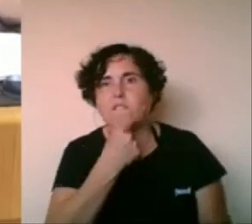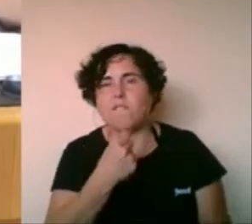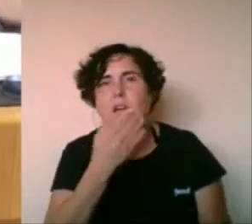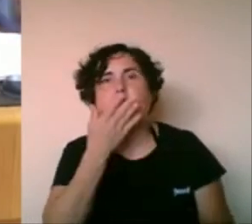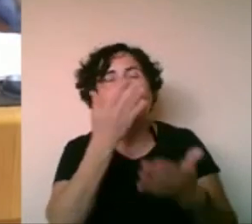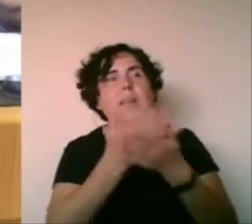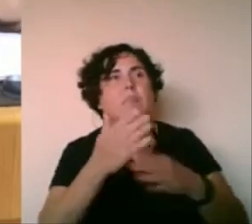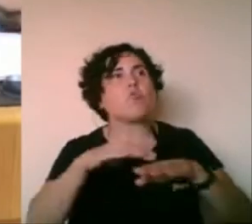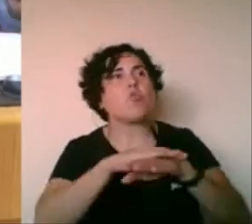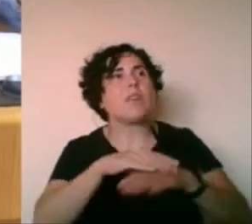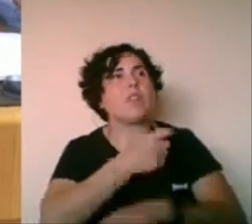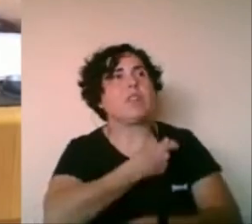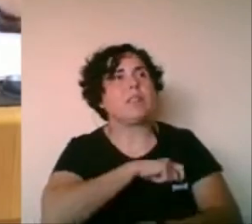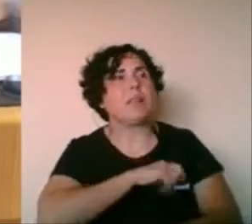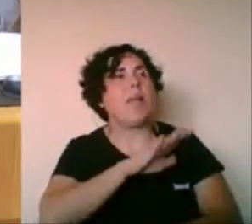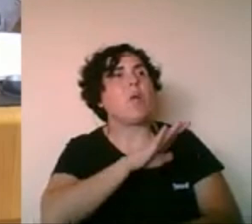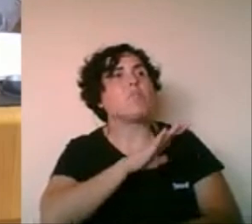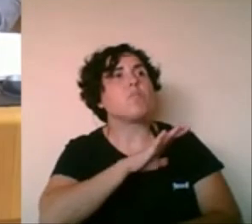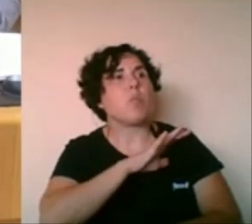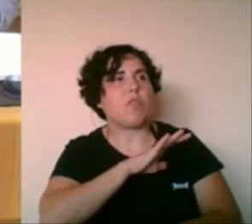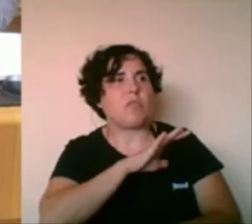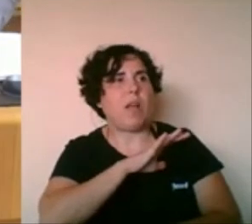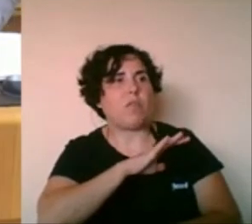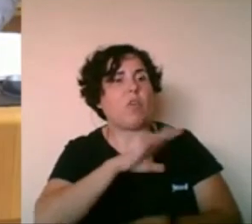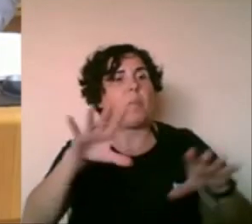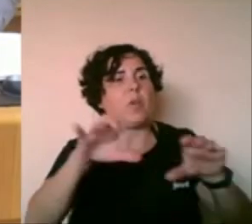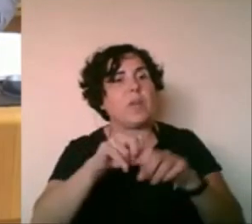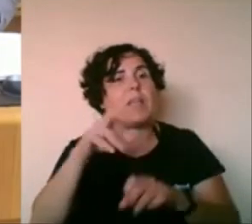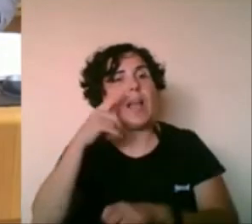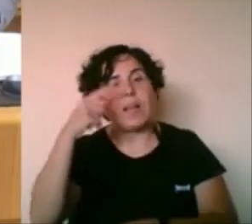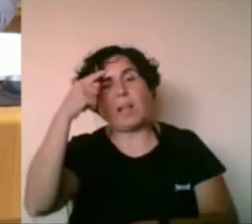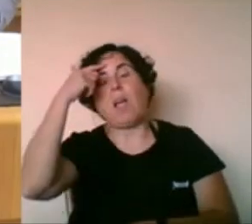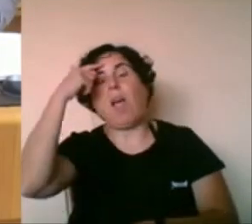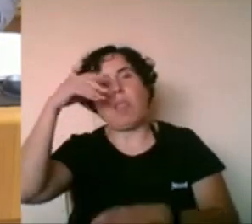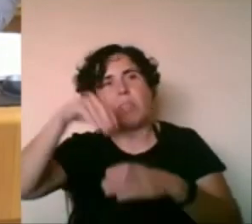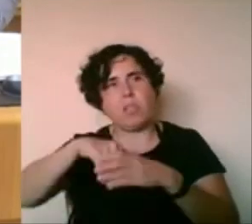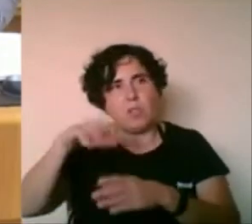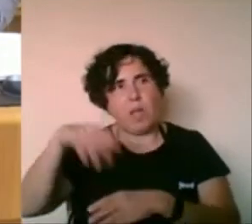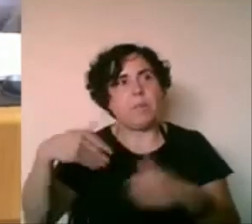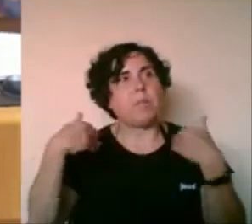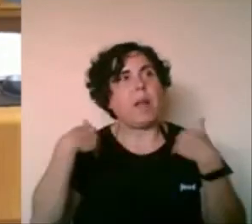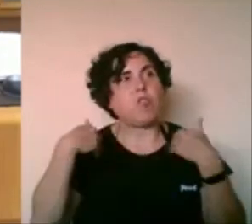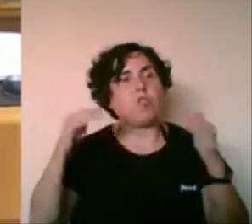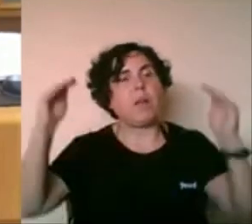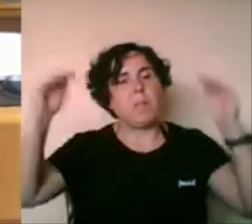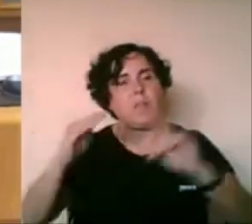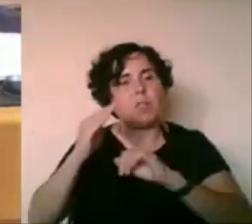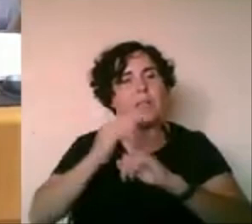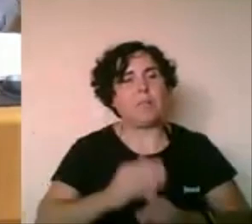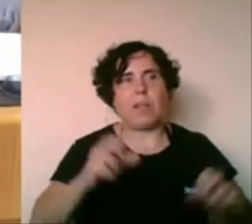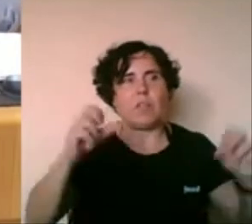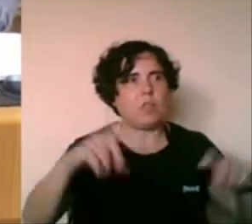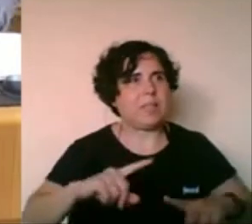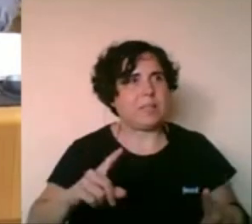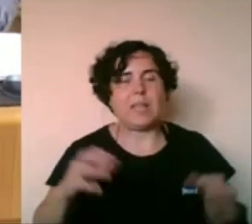a que, por favor, tome a la provincia de Alicante en consideración, que no suframos ningún agravio más en este sentido, y dé las instrucciones urgentes